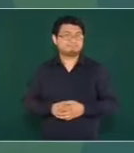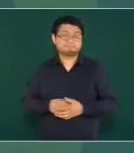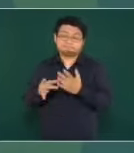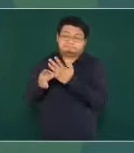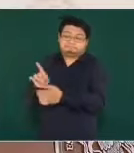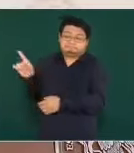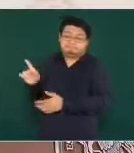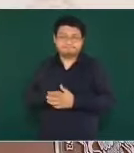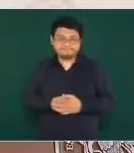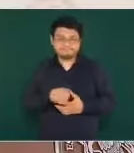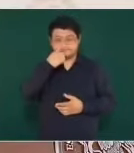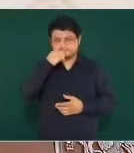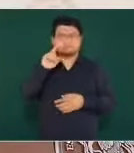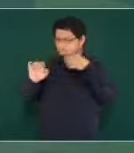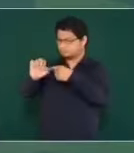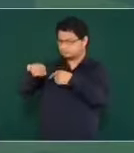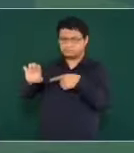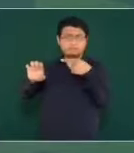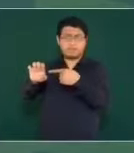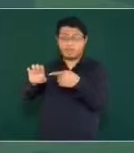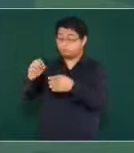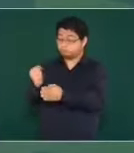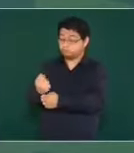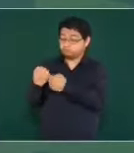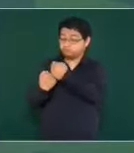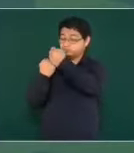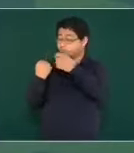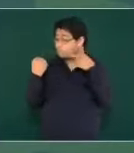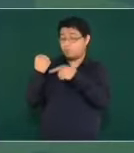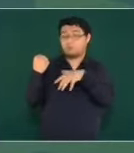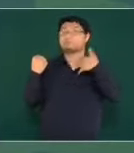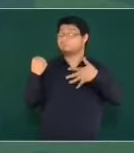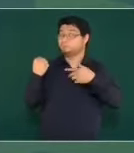Es una superestructura de poder, desde luego,